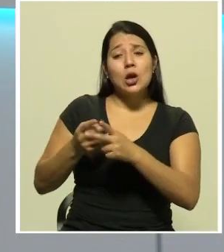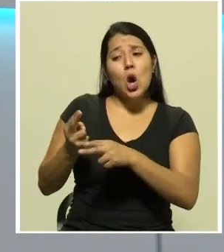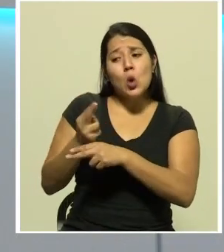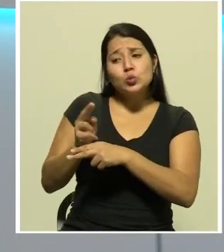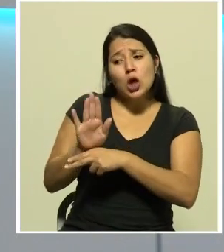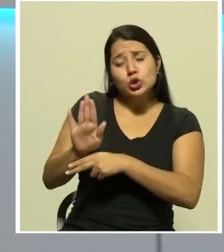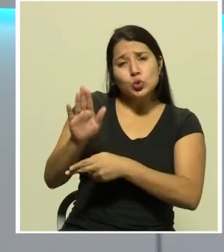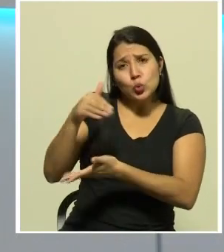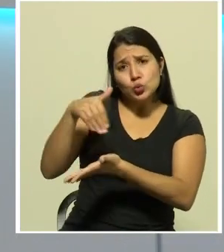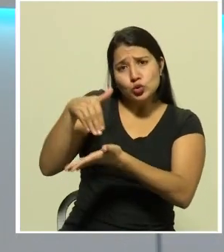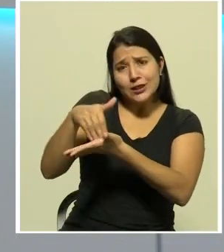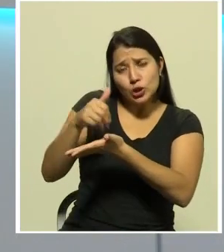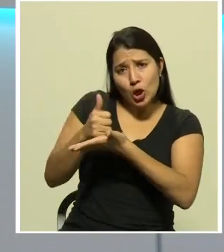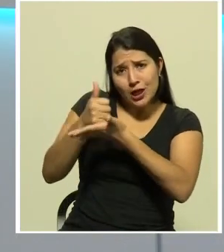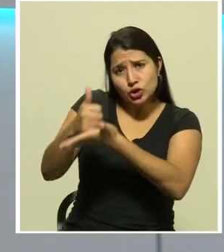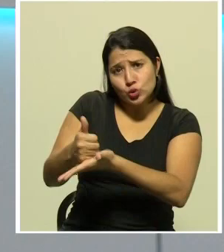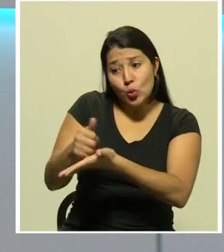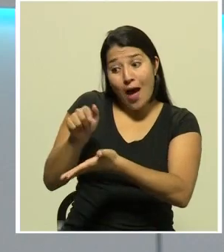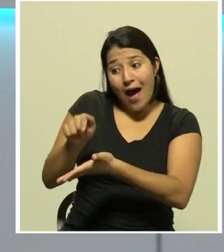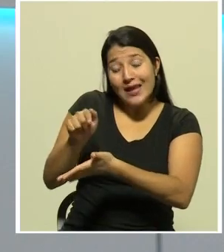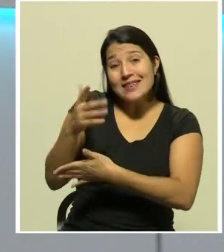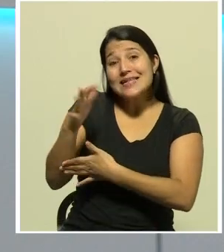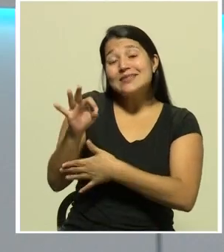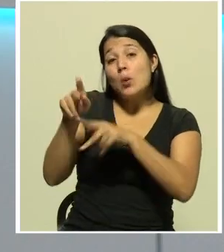con 19 personas.